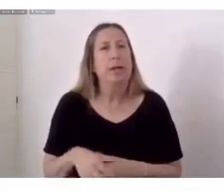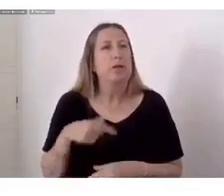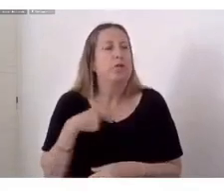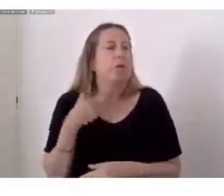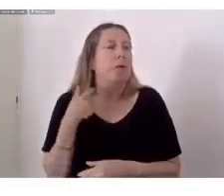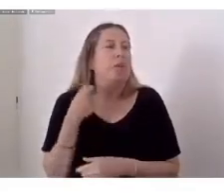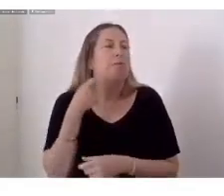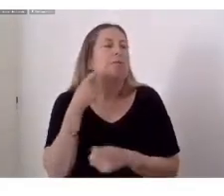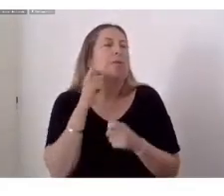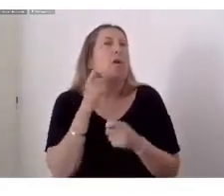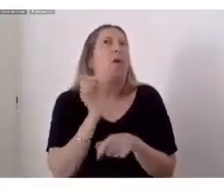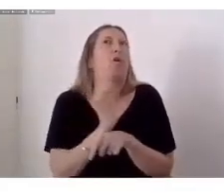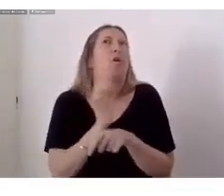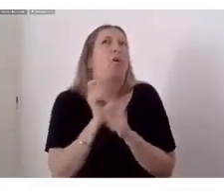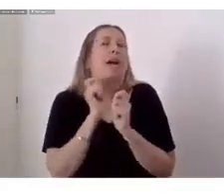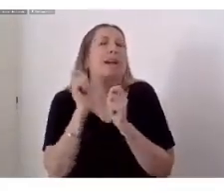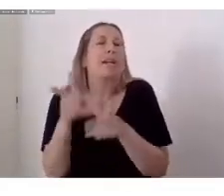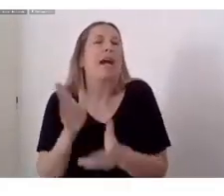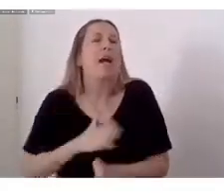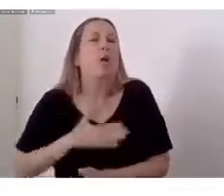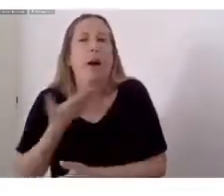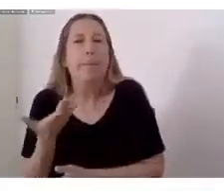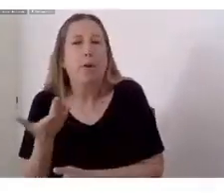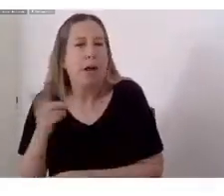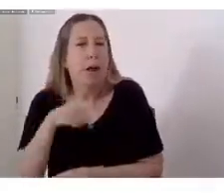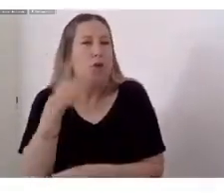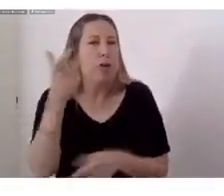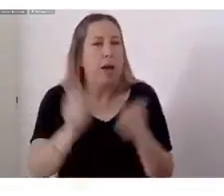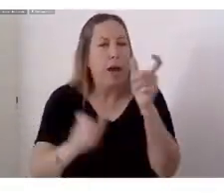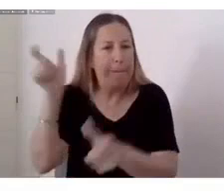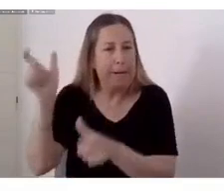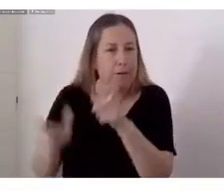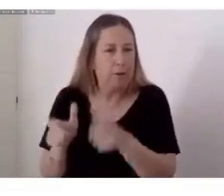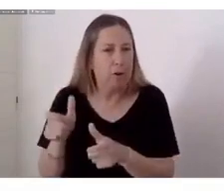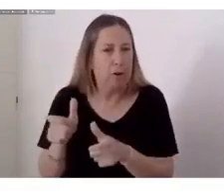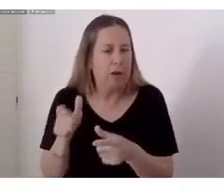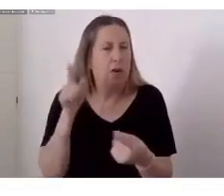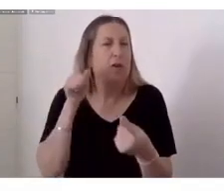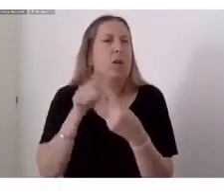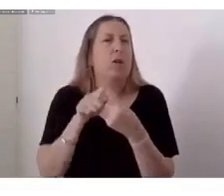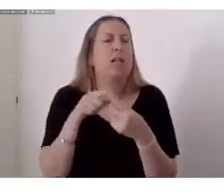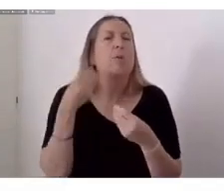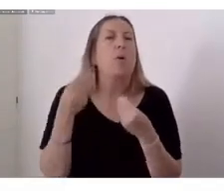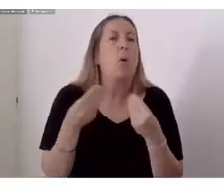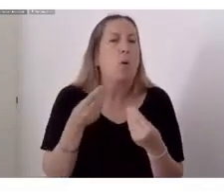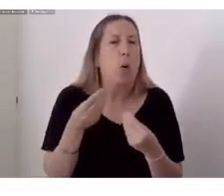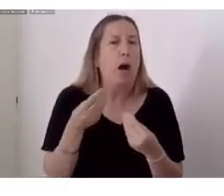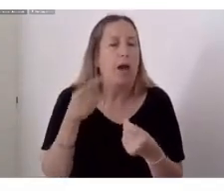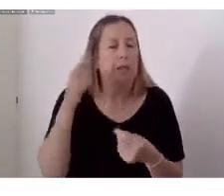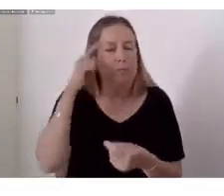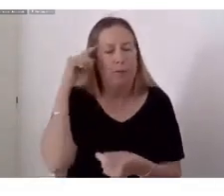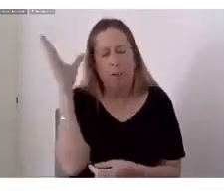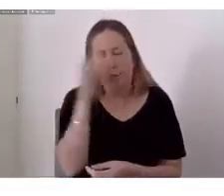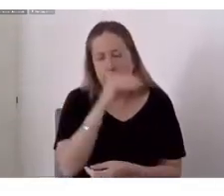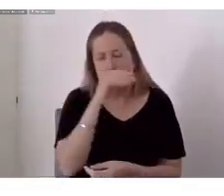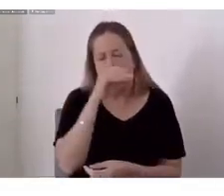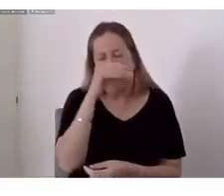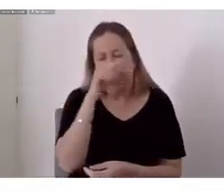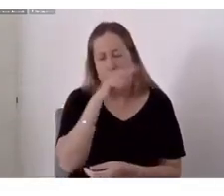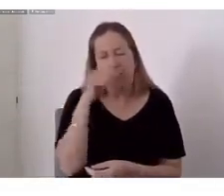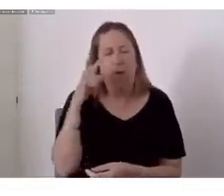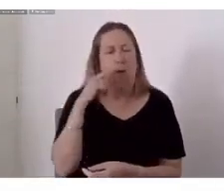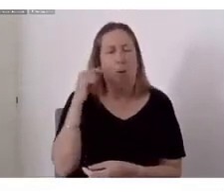Y vendo amores Para olvidar Aquel que se fue